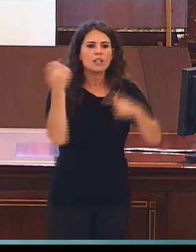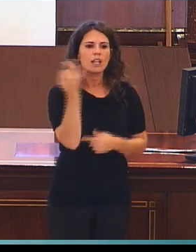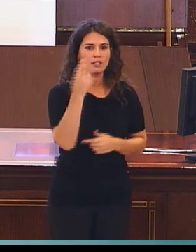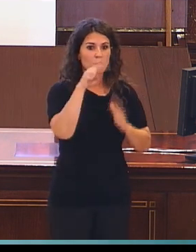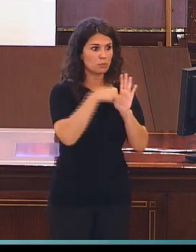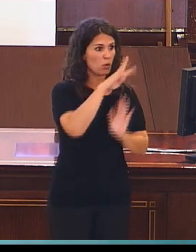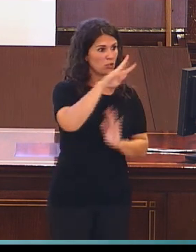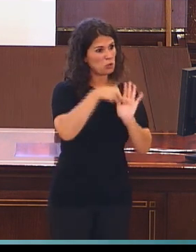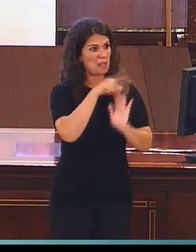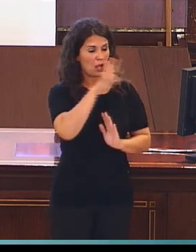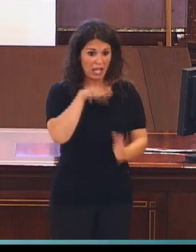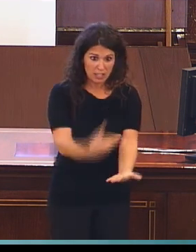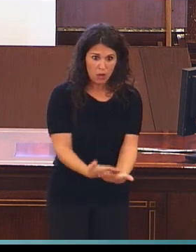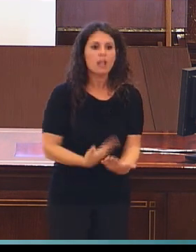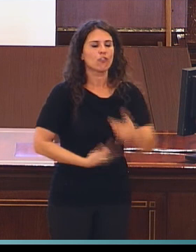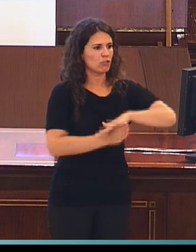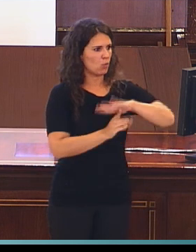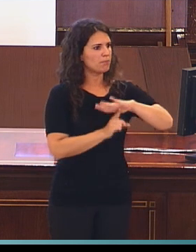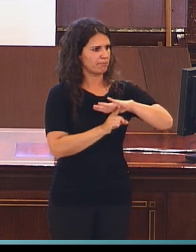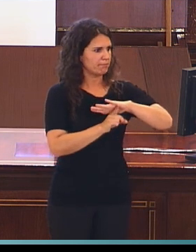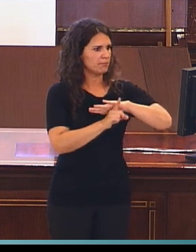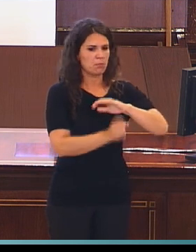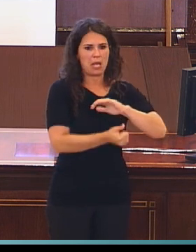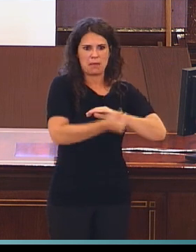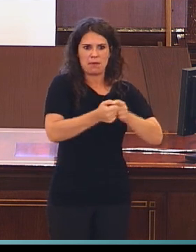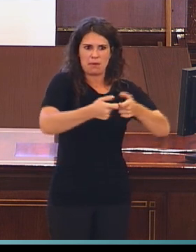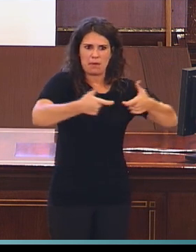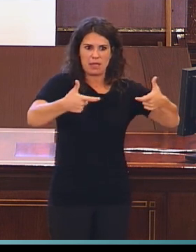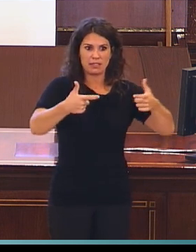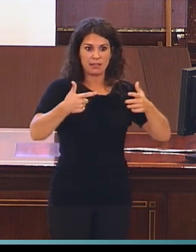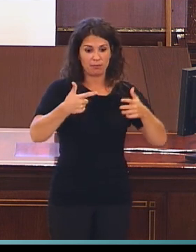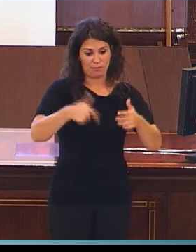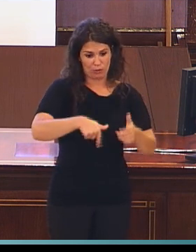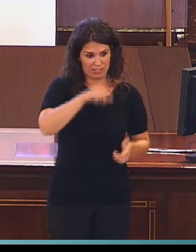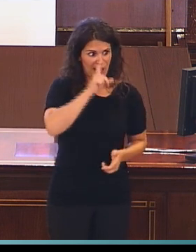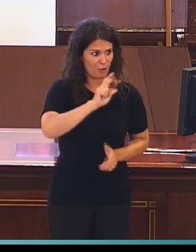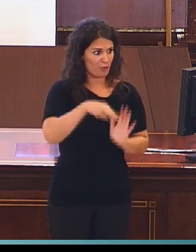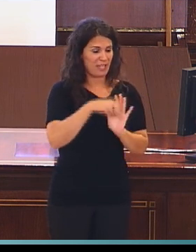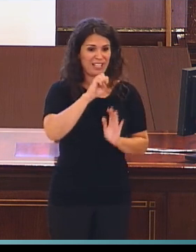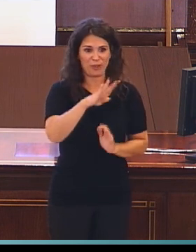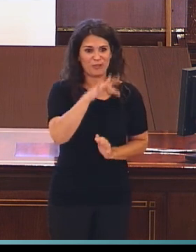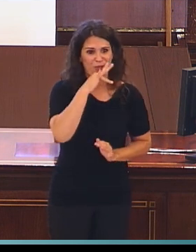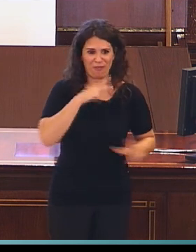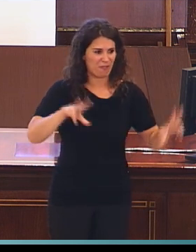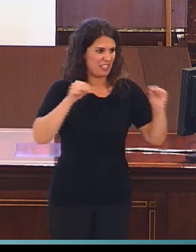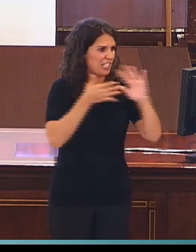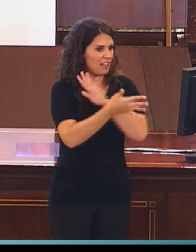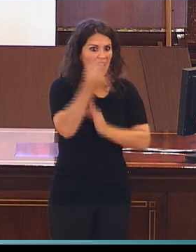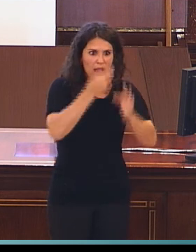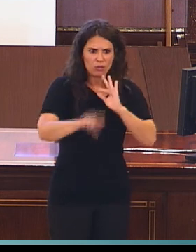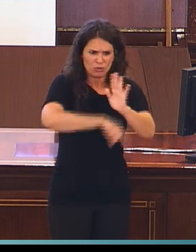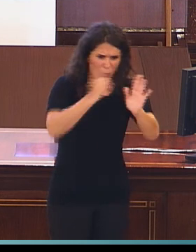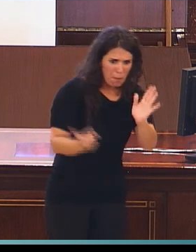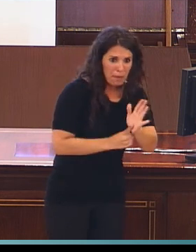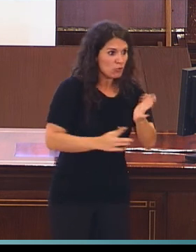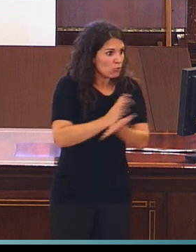el momento actual. Sigo insistiendo que es que el 2014 todavía no ha terminado y por eso todavía no tenemos los datos de todas las publicaciones